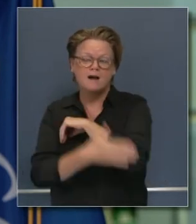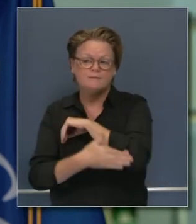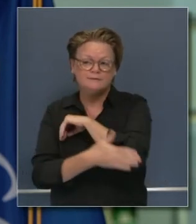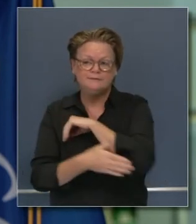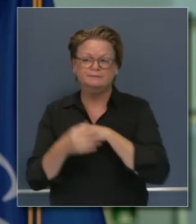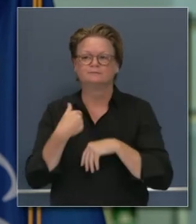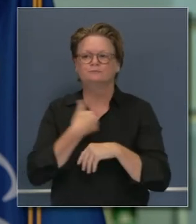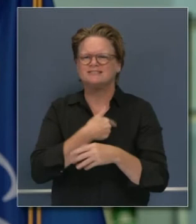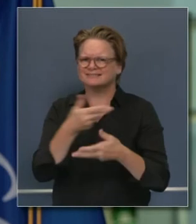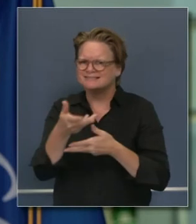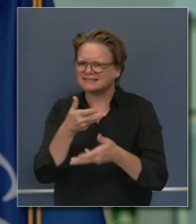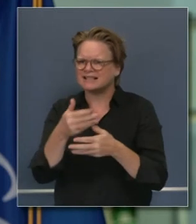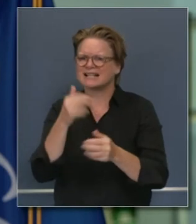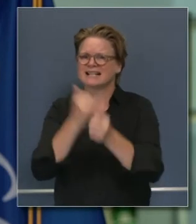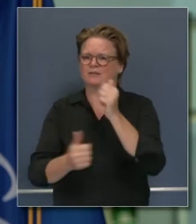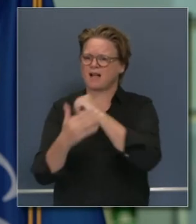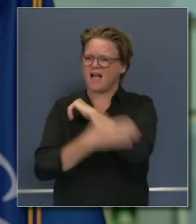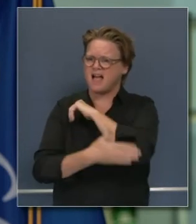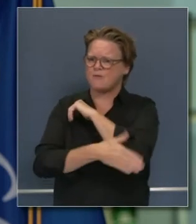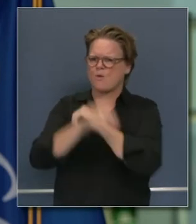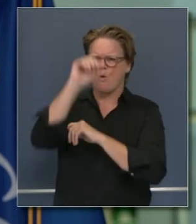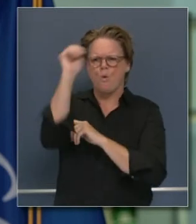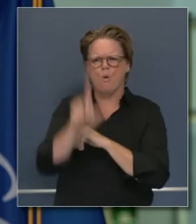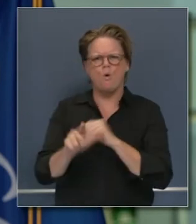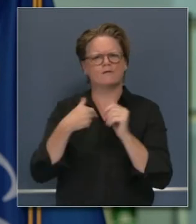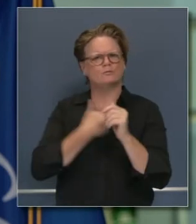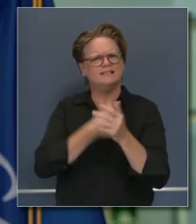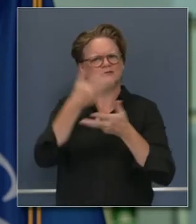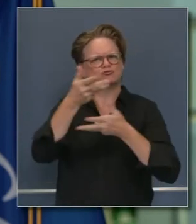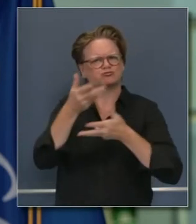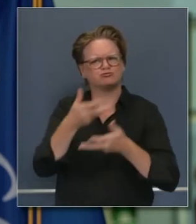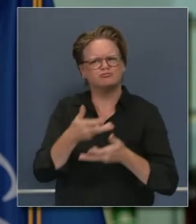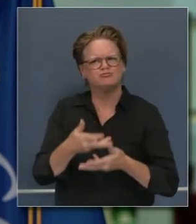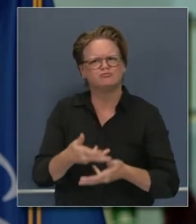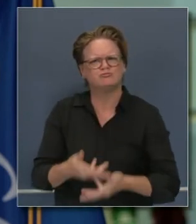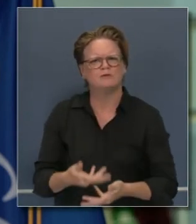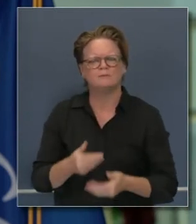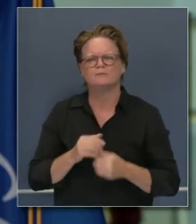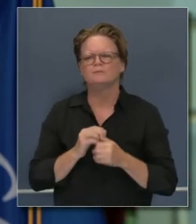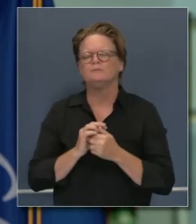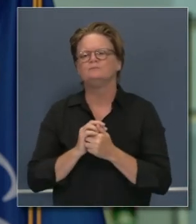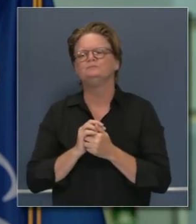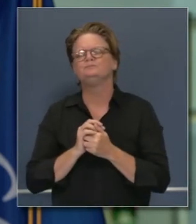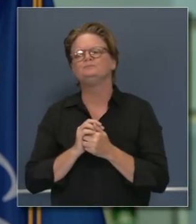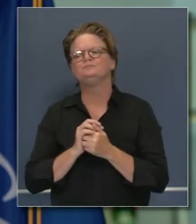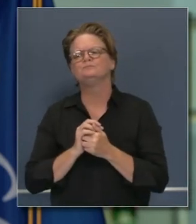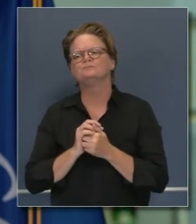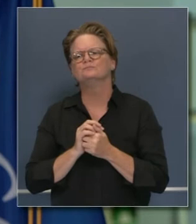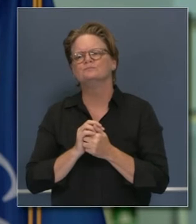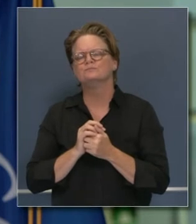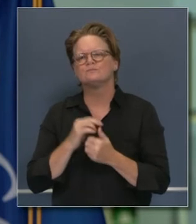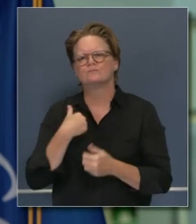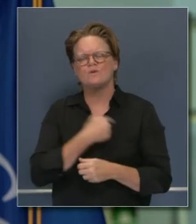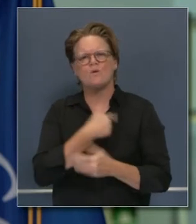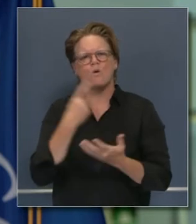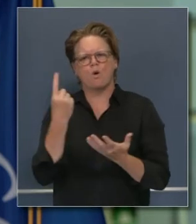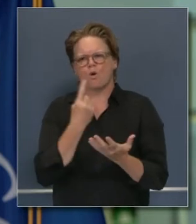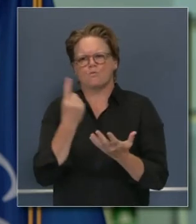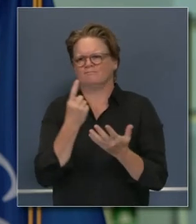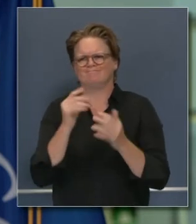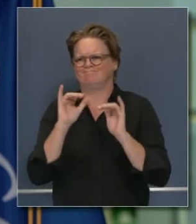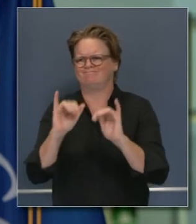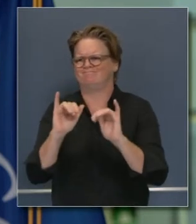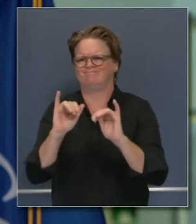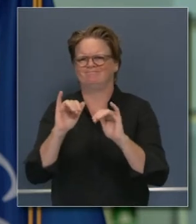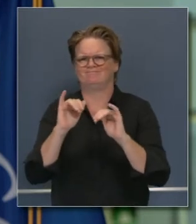la manera que estamos reportando y al trabajar con los condados es una manera apropiada nuevamente siempre tenemos las puertas abiertas